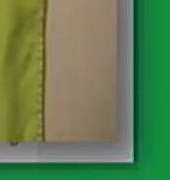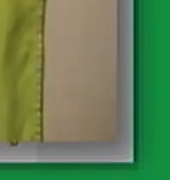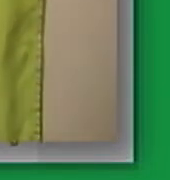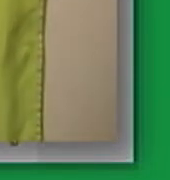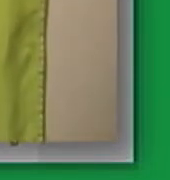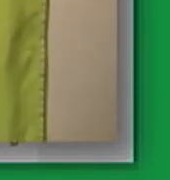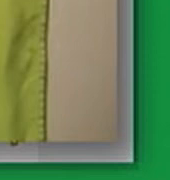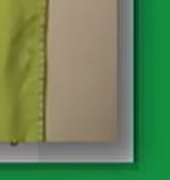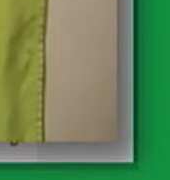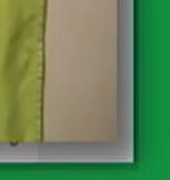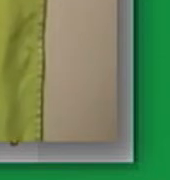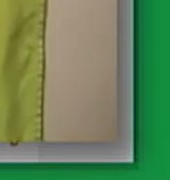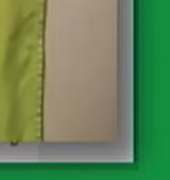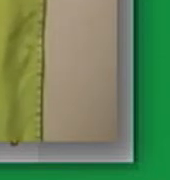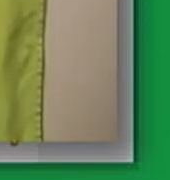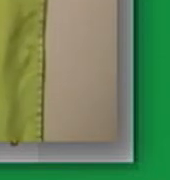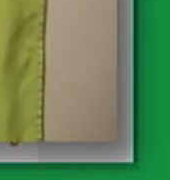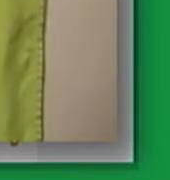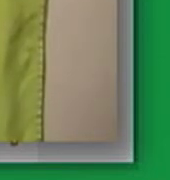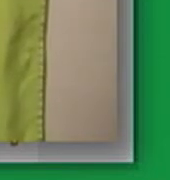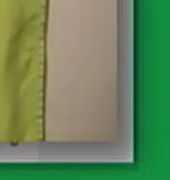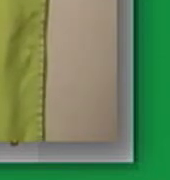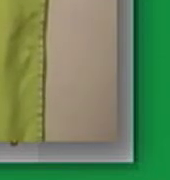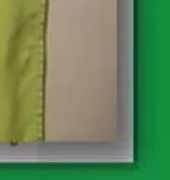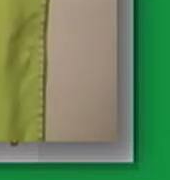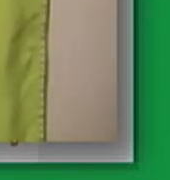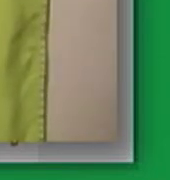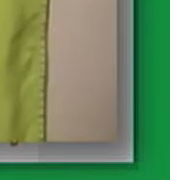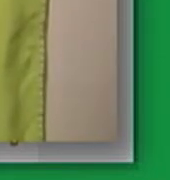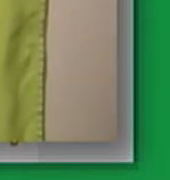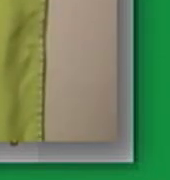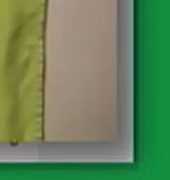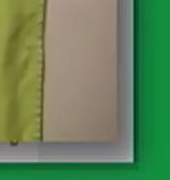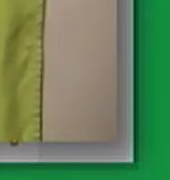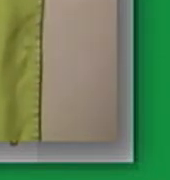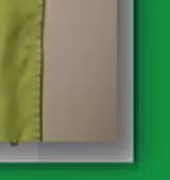para el nivel de educación primaria trabajaremos con las siguientes lectura